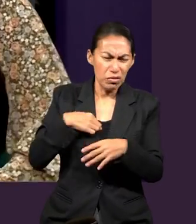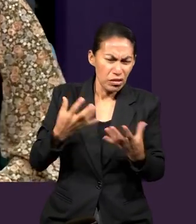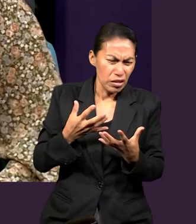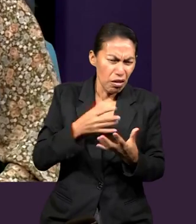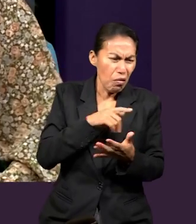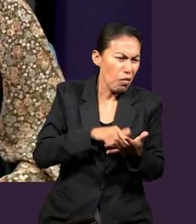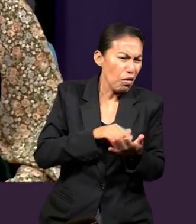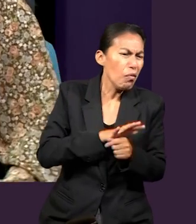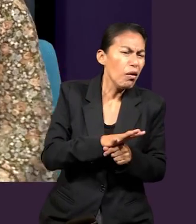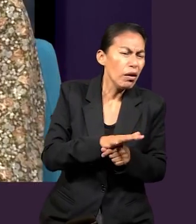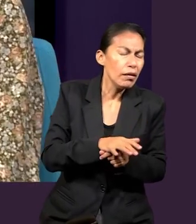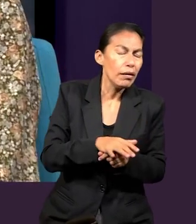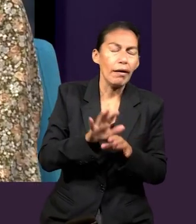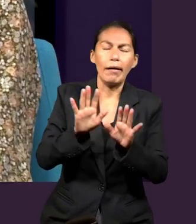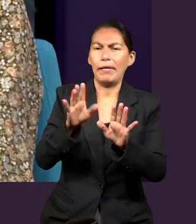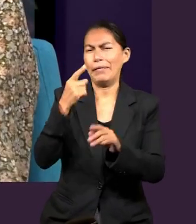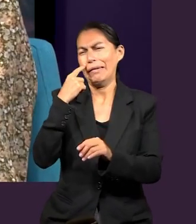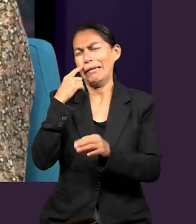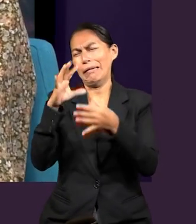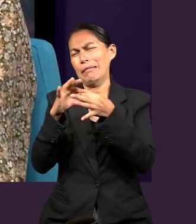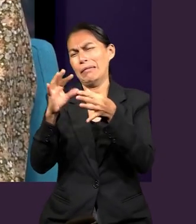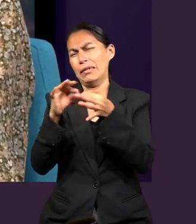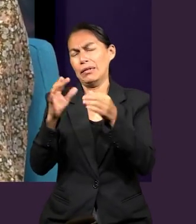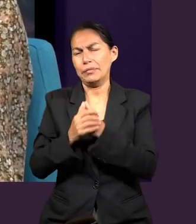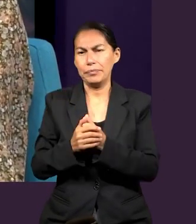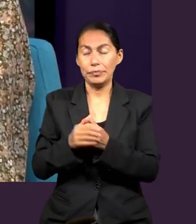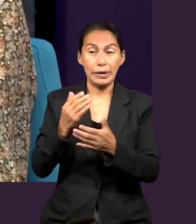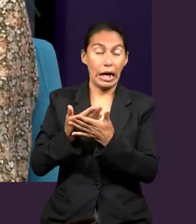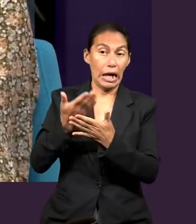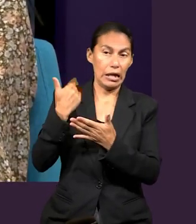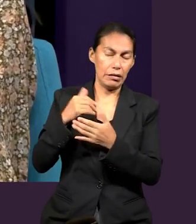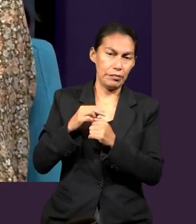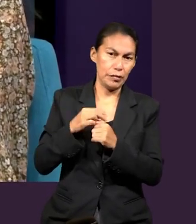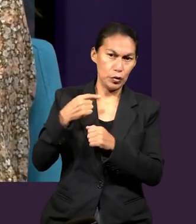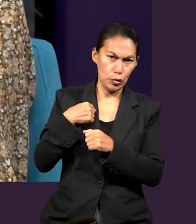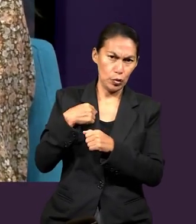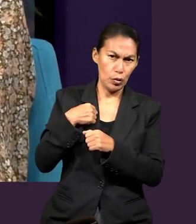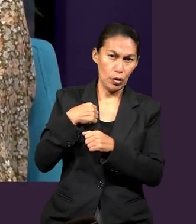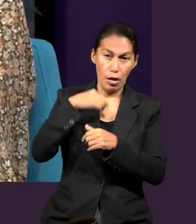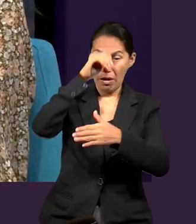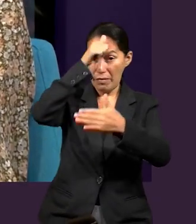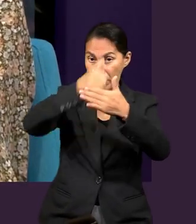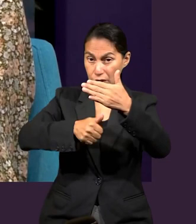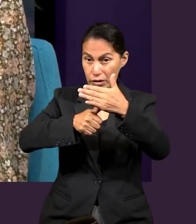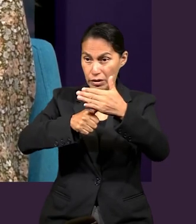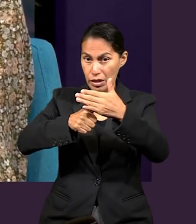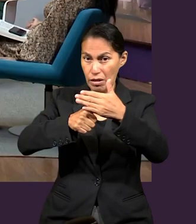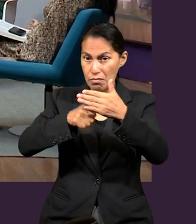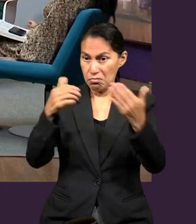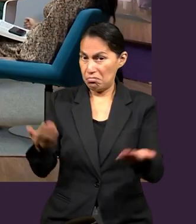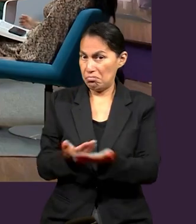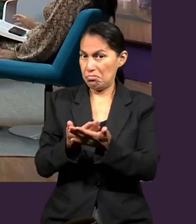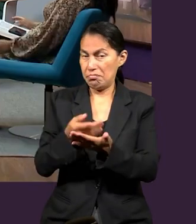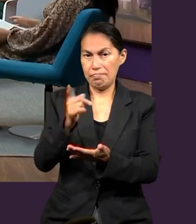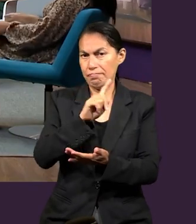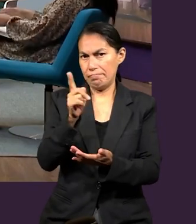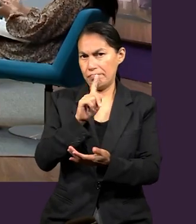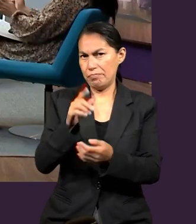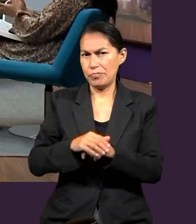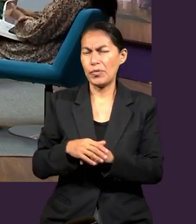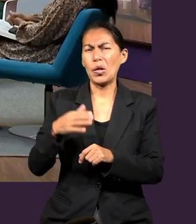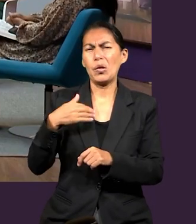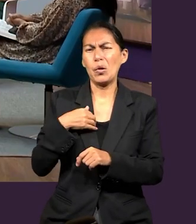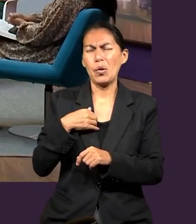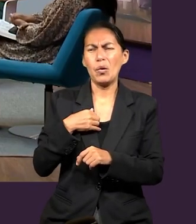me gustaría mucho compartir con ustedes esto de manera bien breve. Le comentaba al pastor hace un momento que yo no crecí dentro de la iglesia adventista, yo